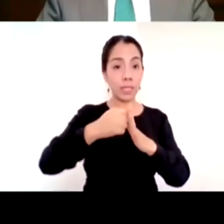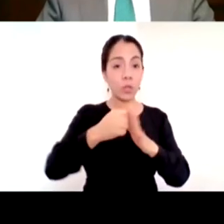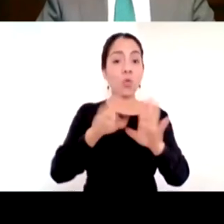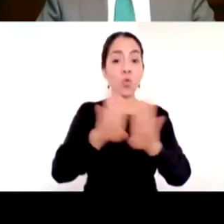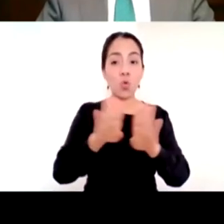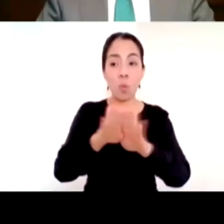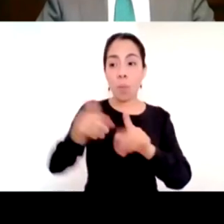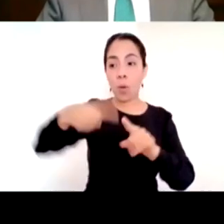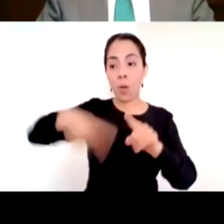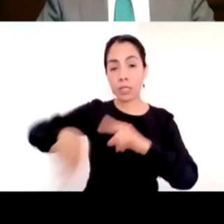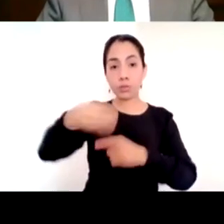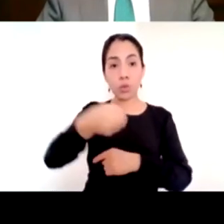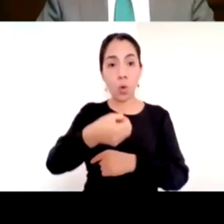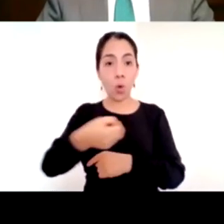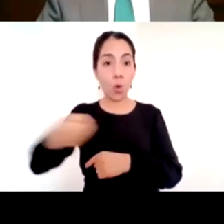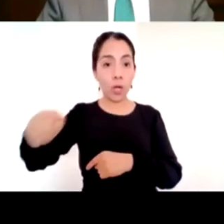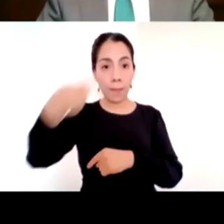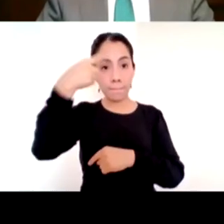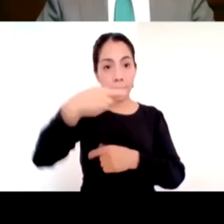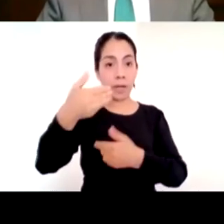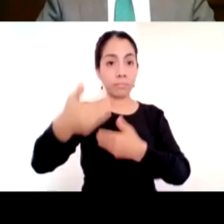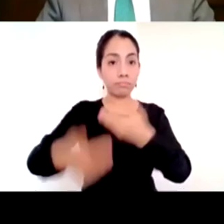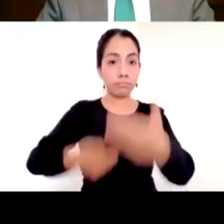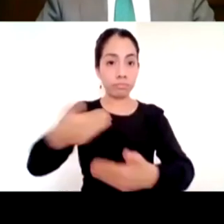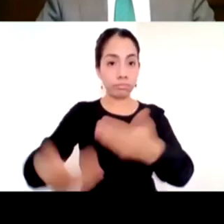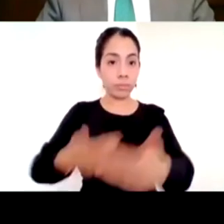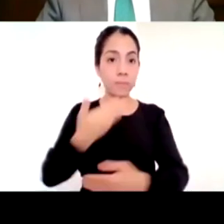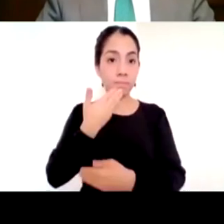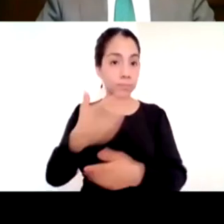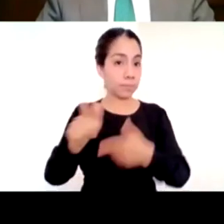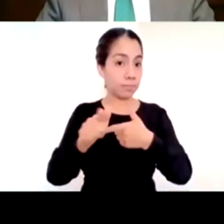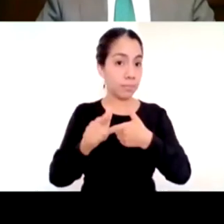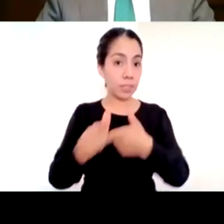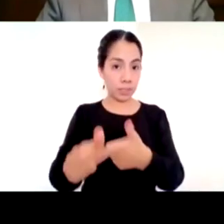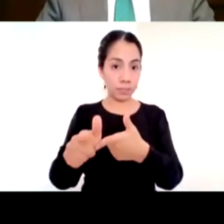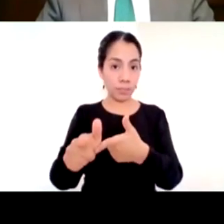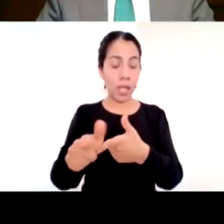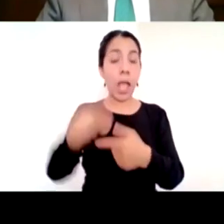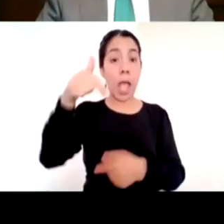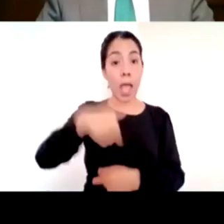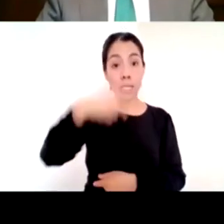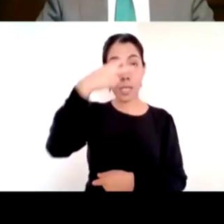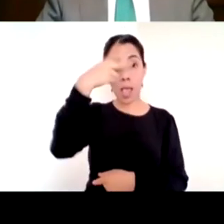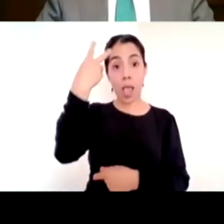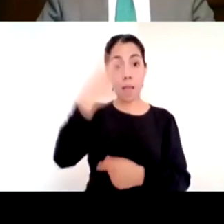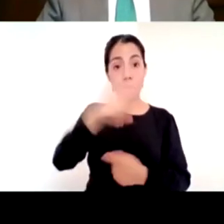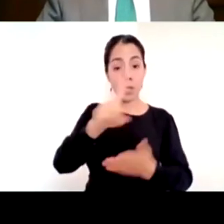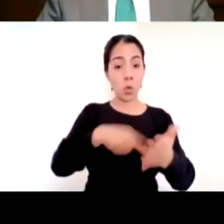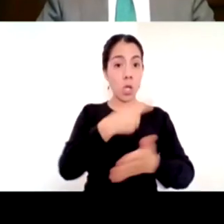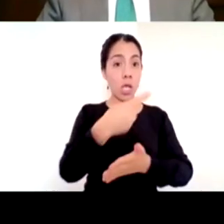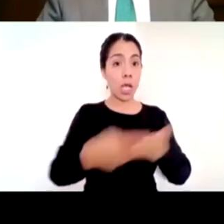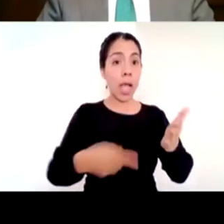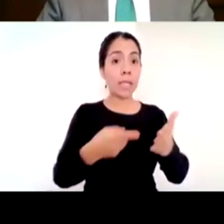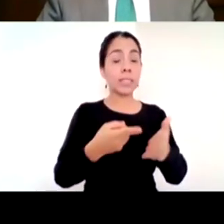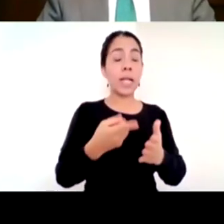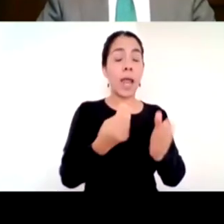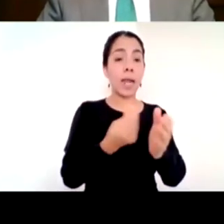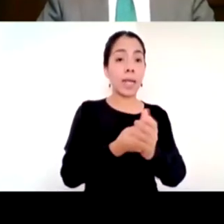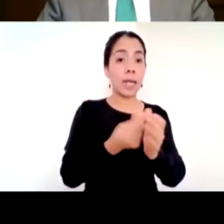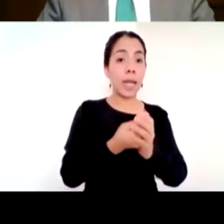porque la suspensión de clases en México fue muy oportuna. Nosotros suspendimos clases